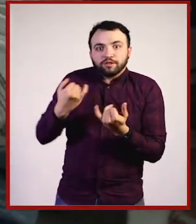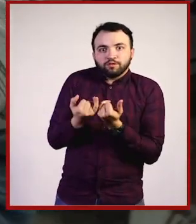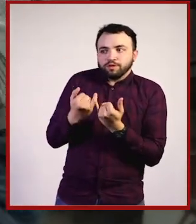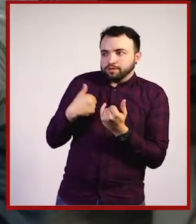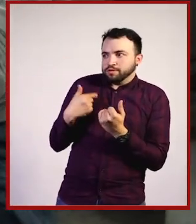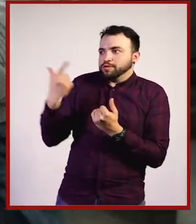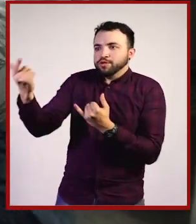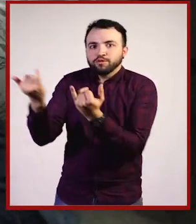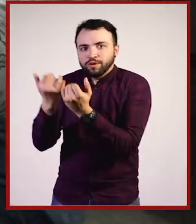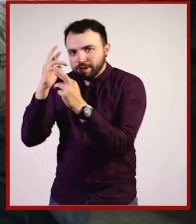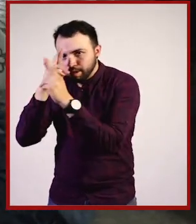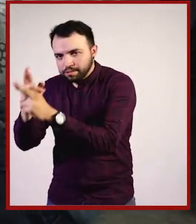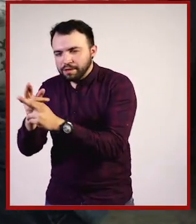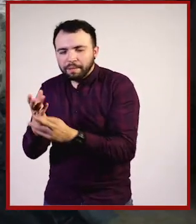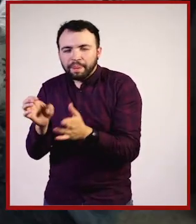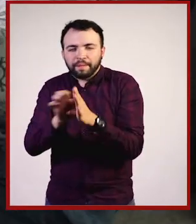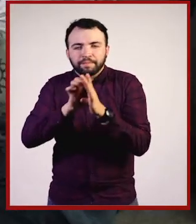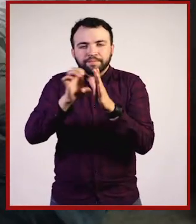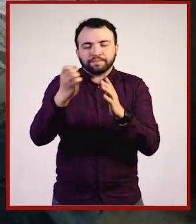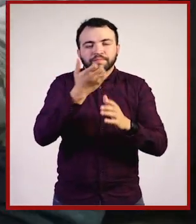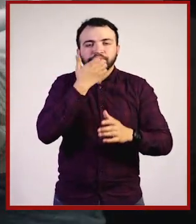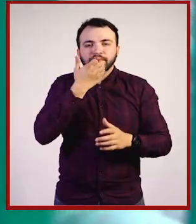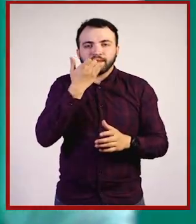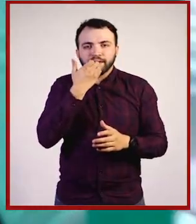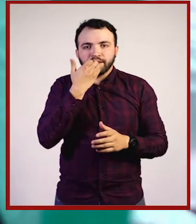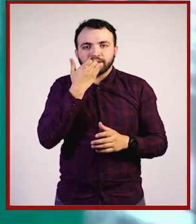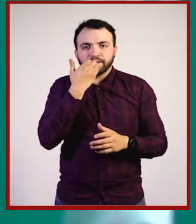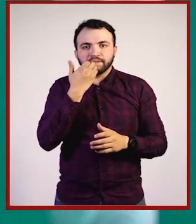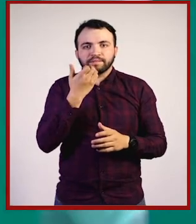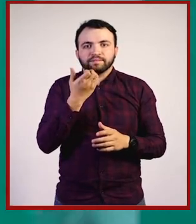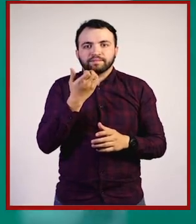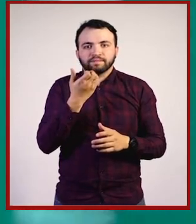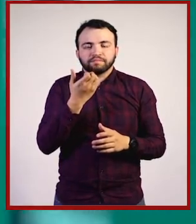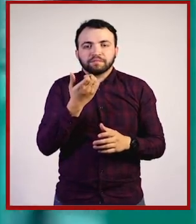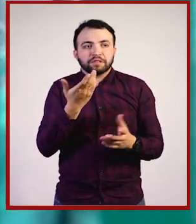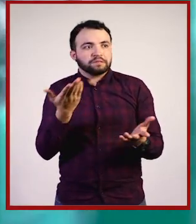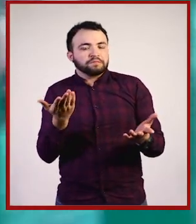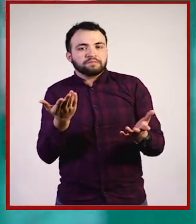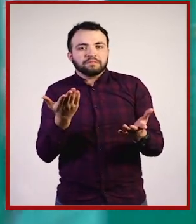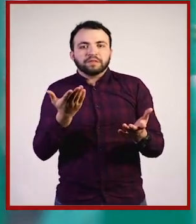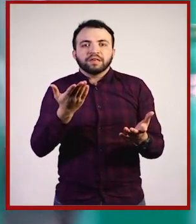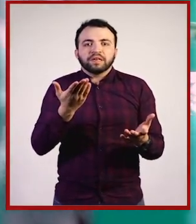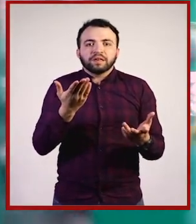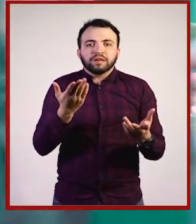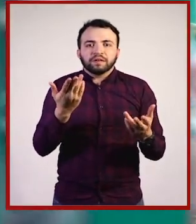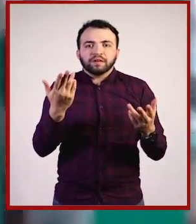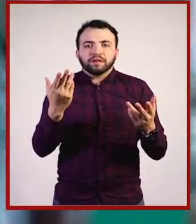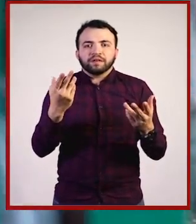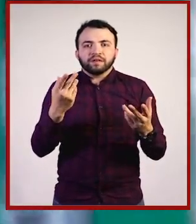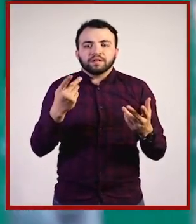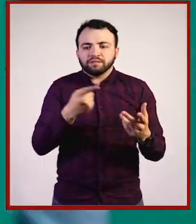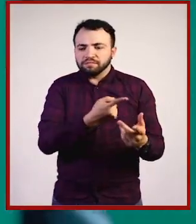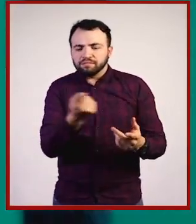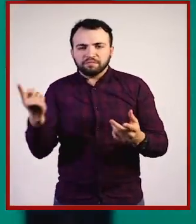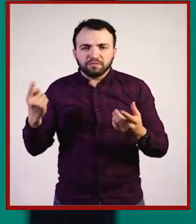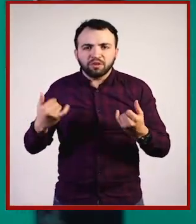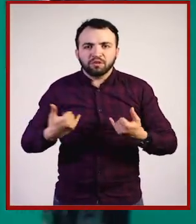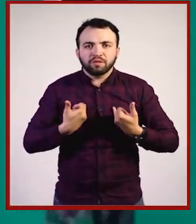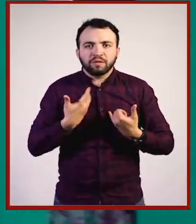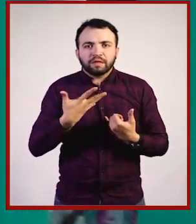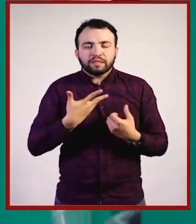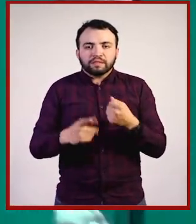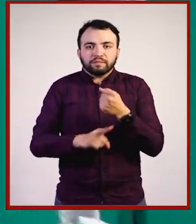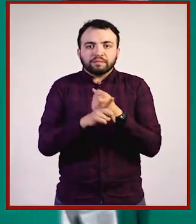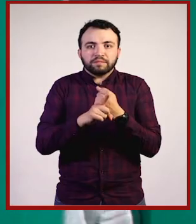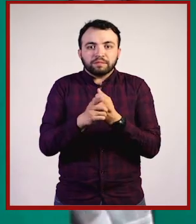creo que un buen salón de clases es aquel en donde si unos alumnos tienen problemas para pasar una materia, eso no es